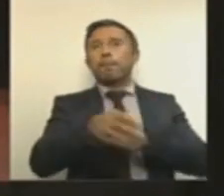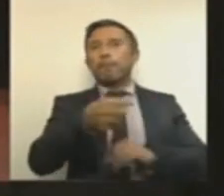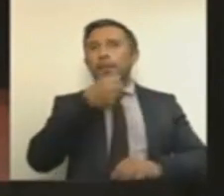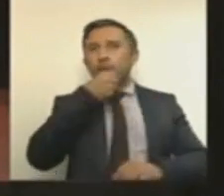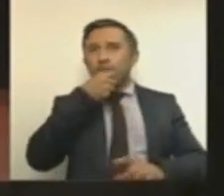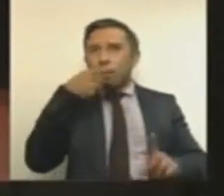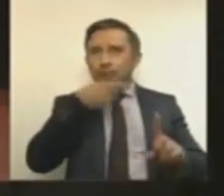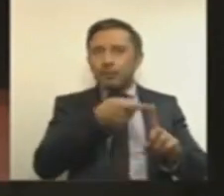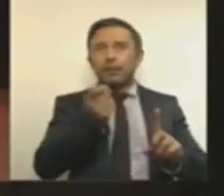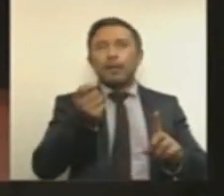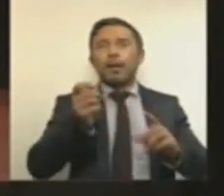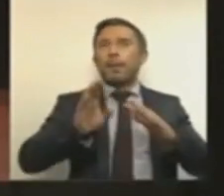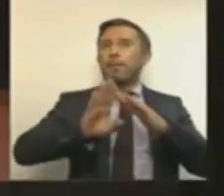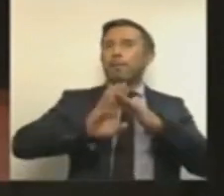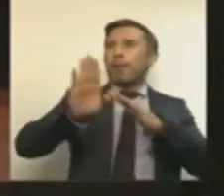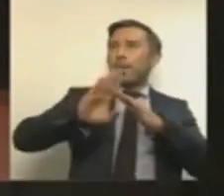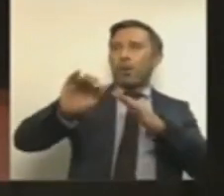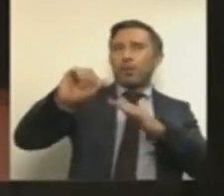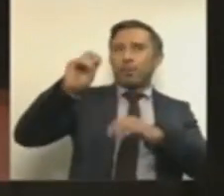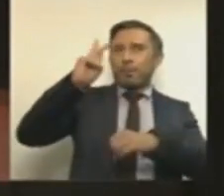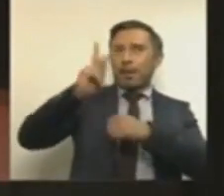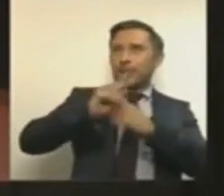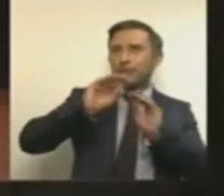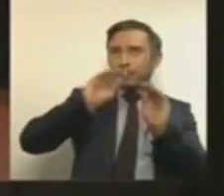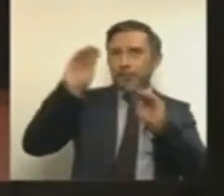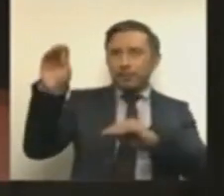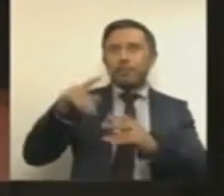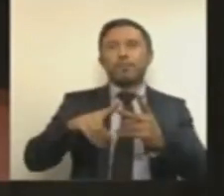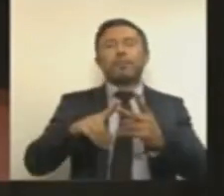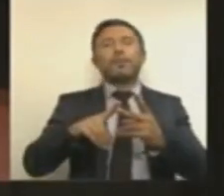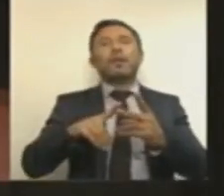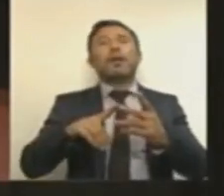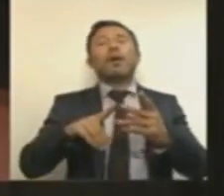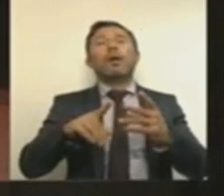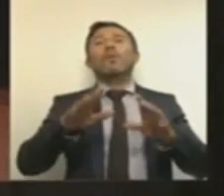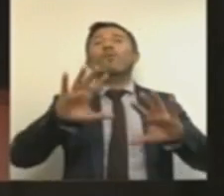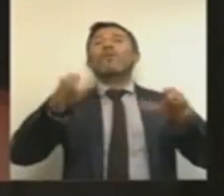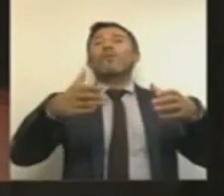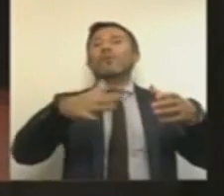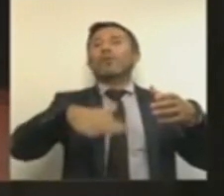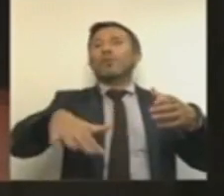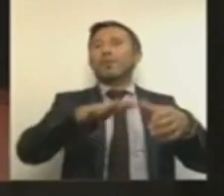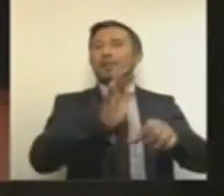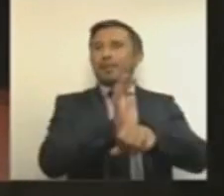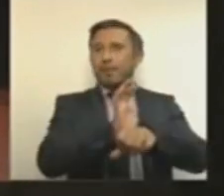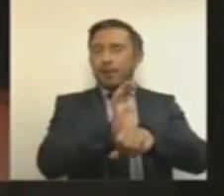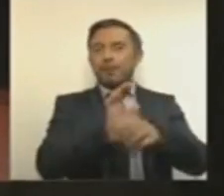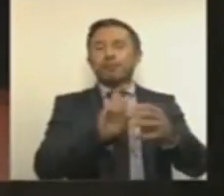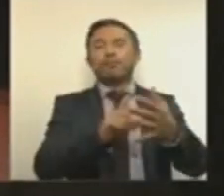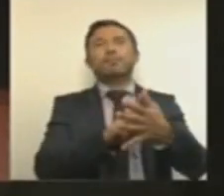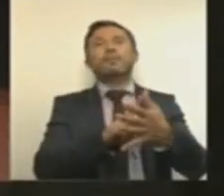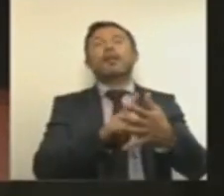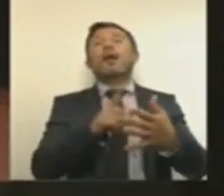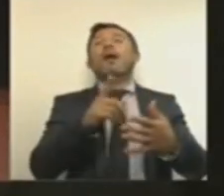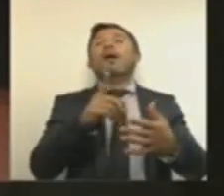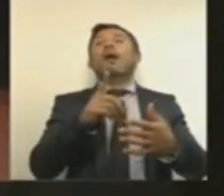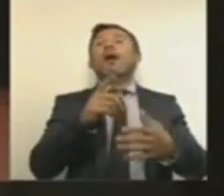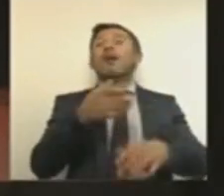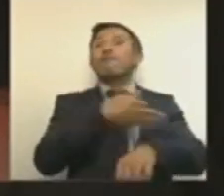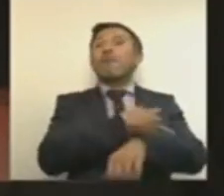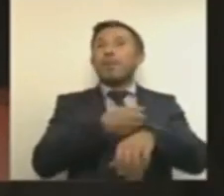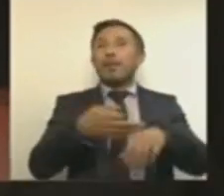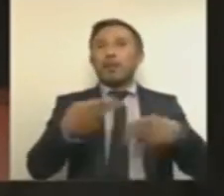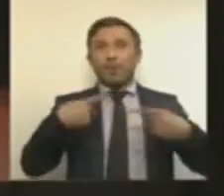a braceros, a la comunidad cinematográfica, a los familiares de víctimas.